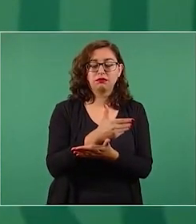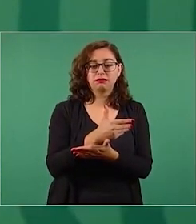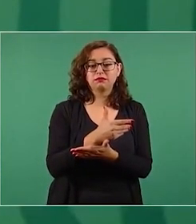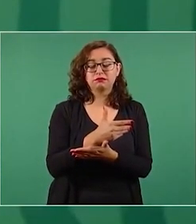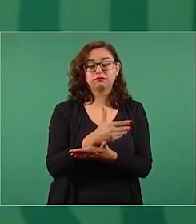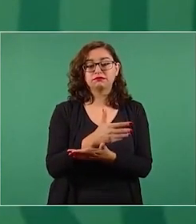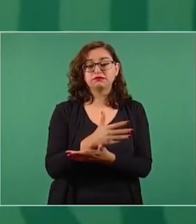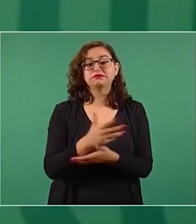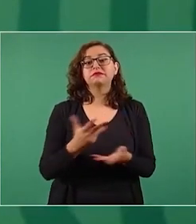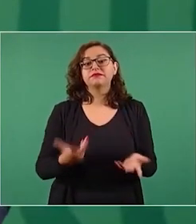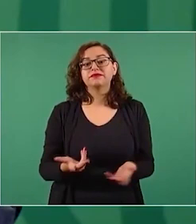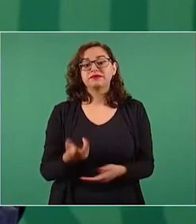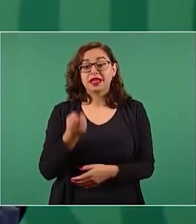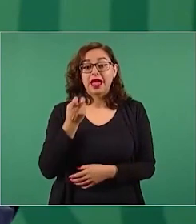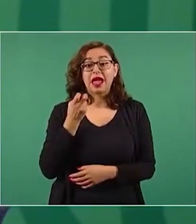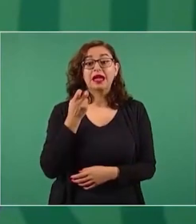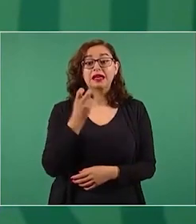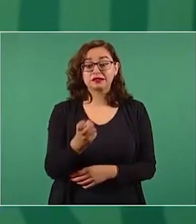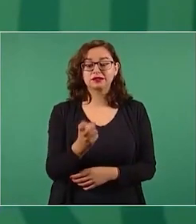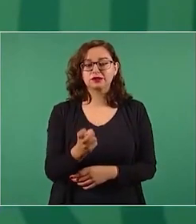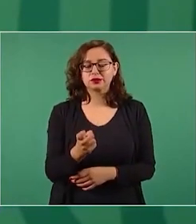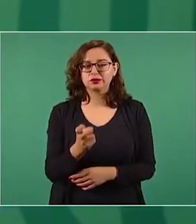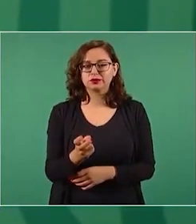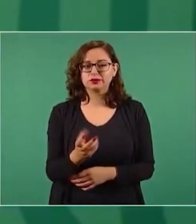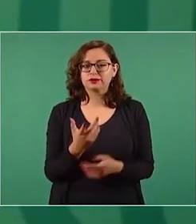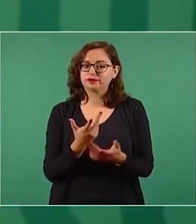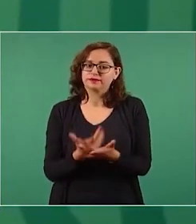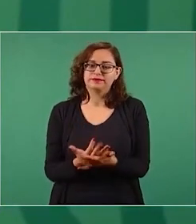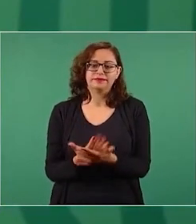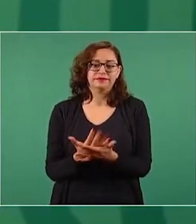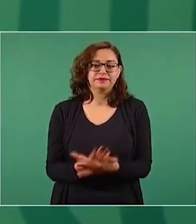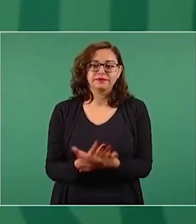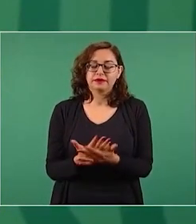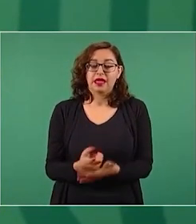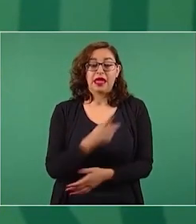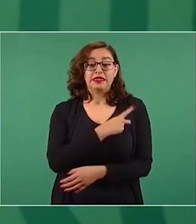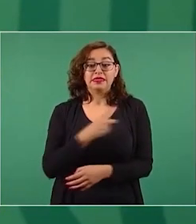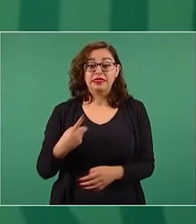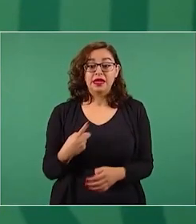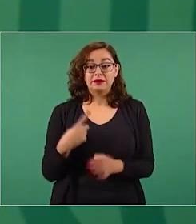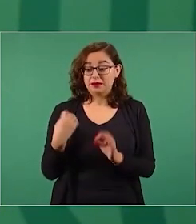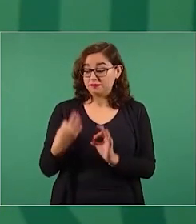Y lo importante es ser consecuente todo el tiempo,